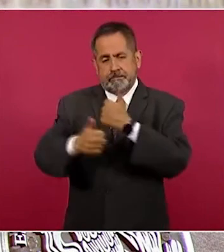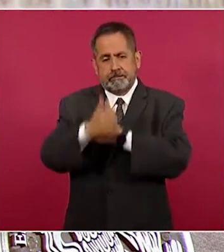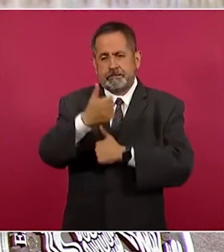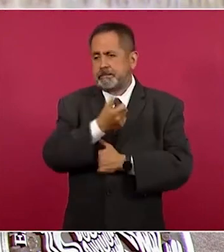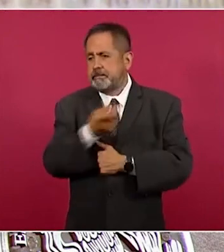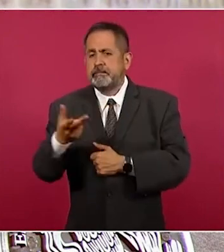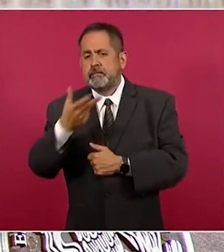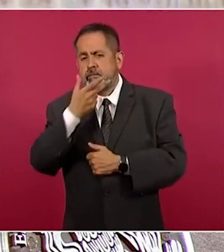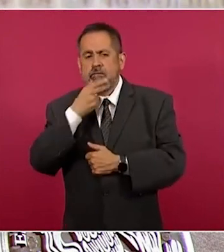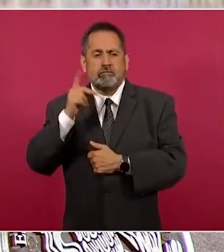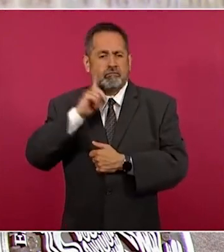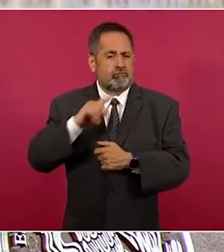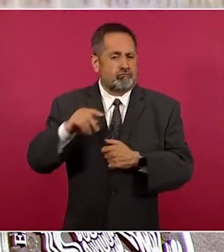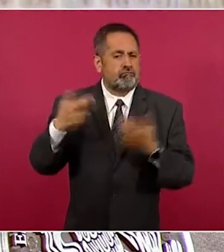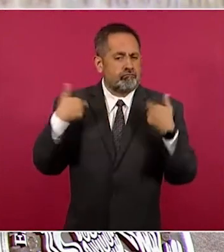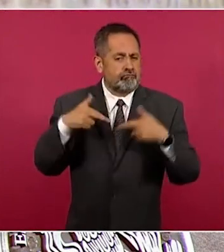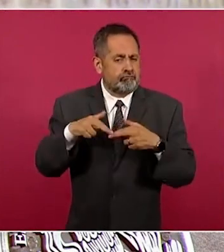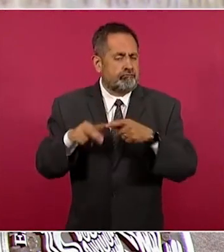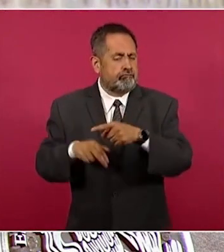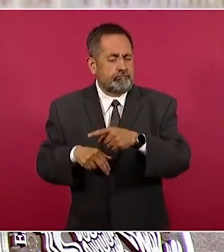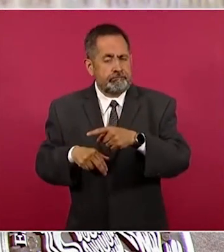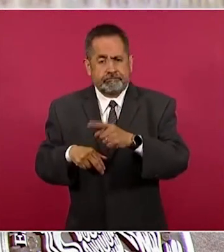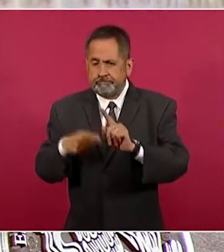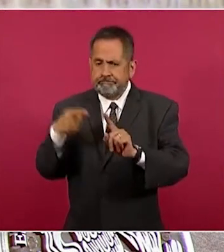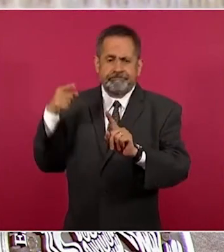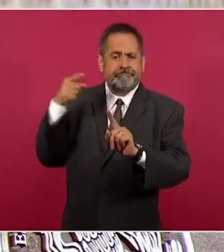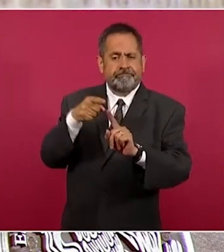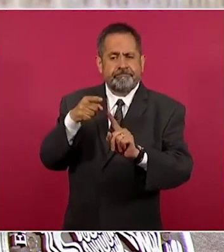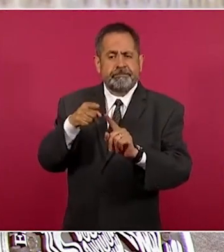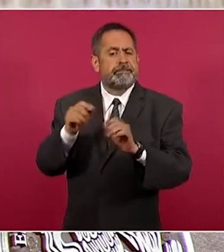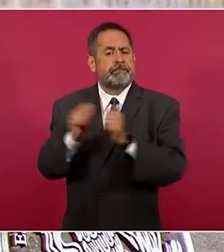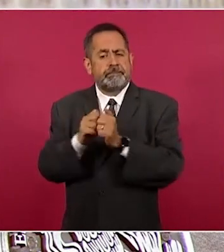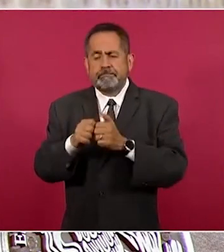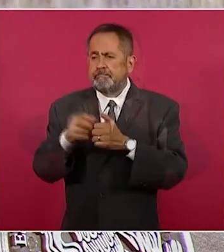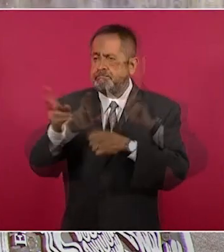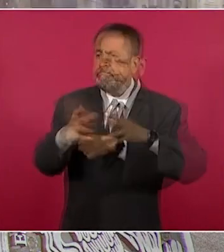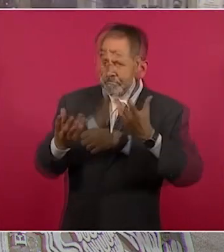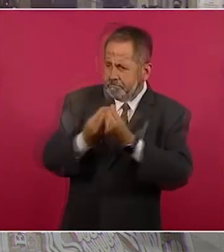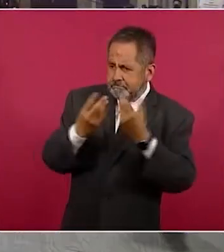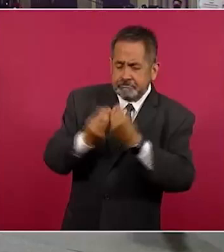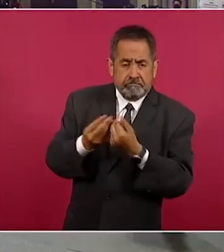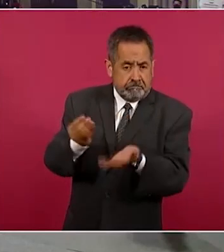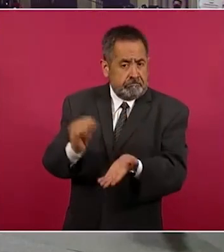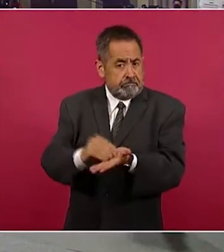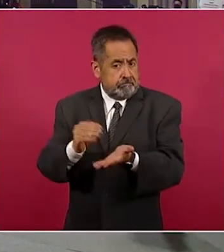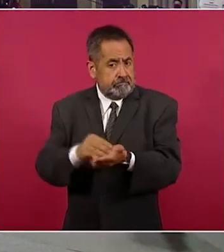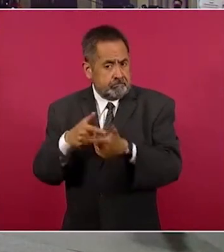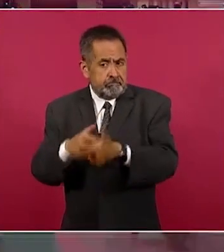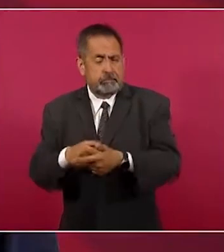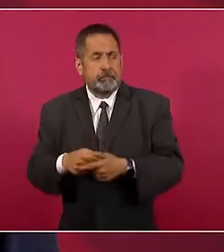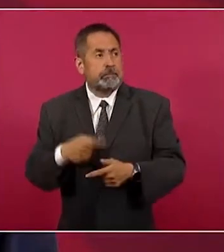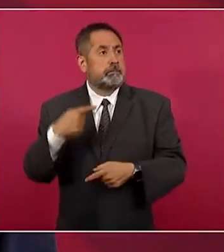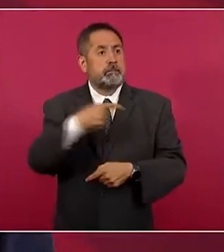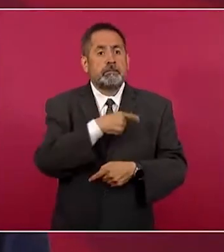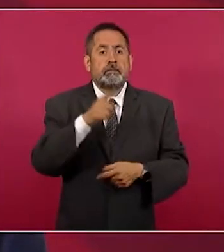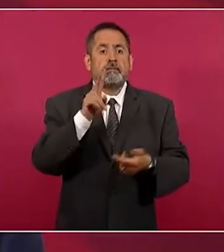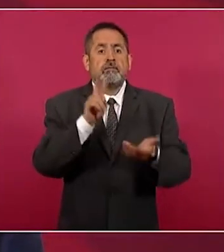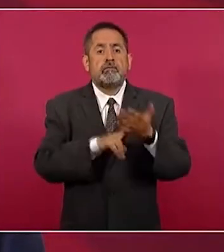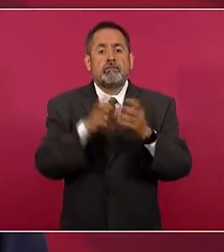República Mexicana deberá ser mayor al 8% para que coincida con lo que dice. Desde el 2019,